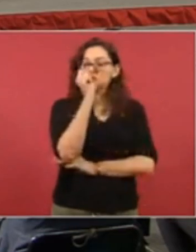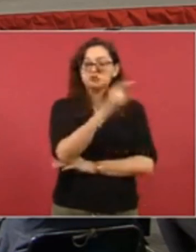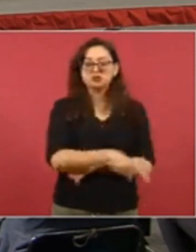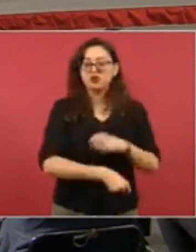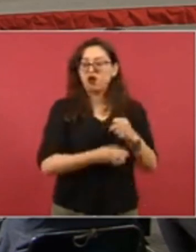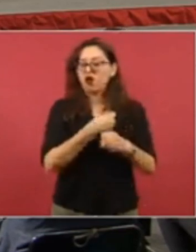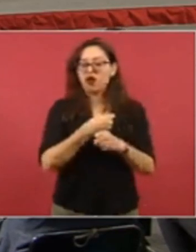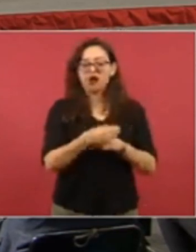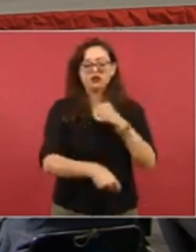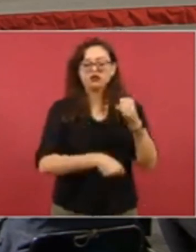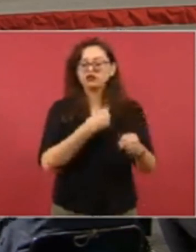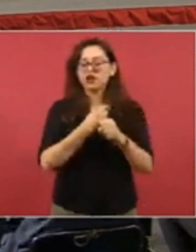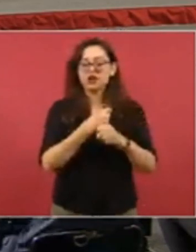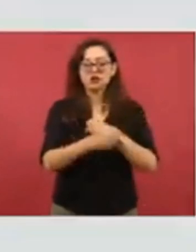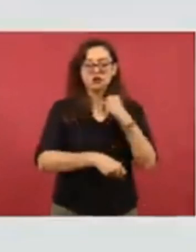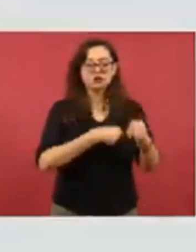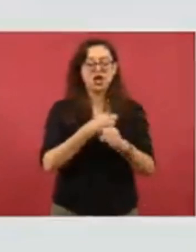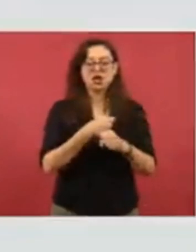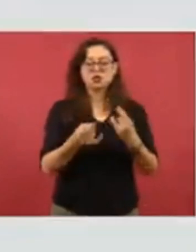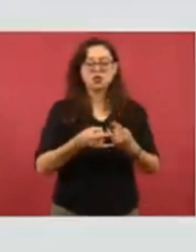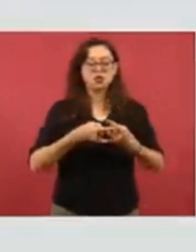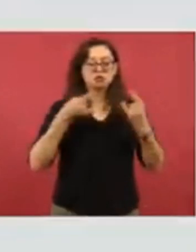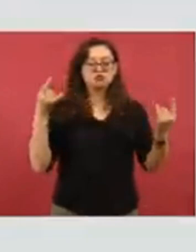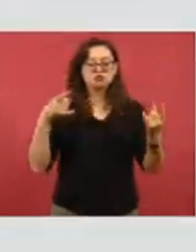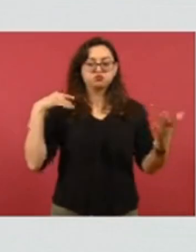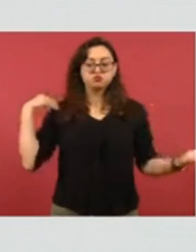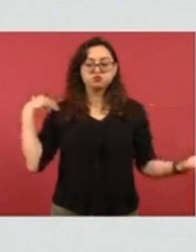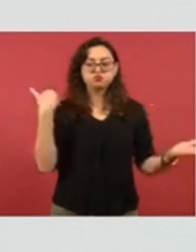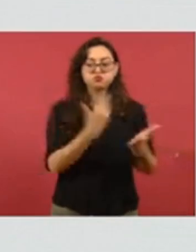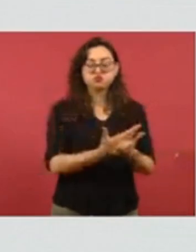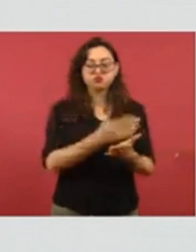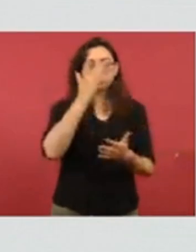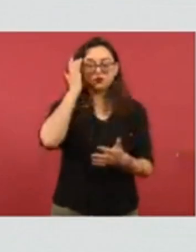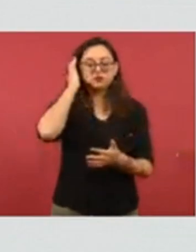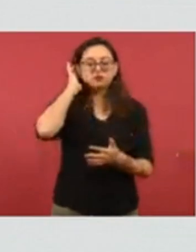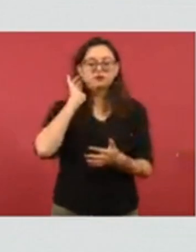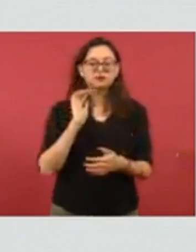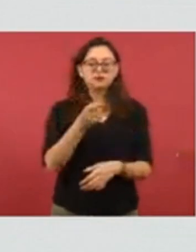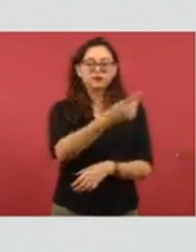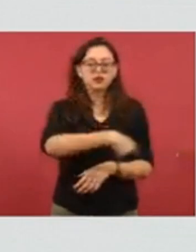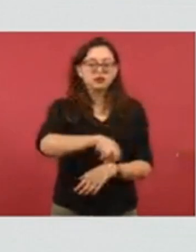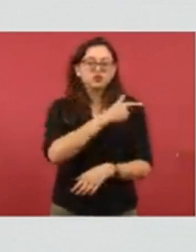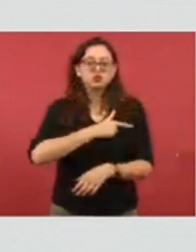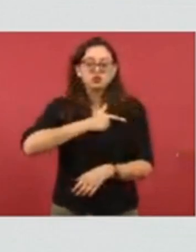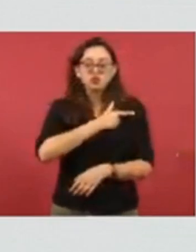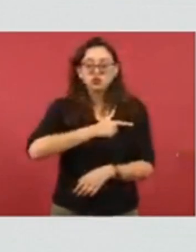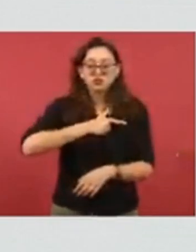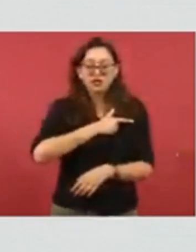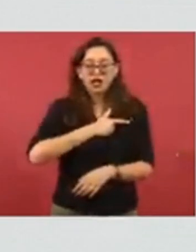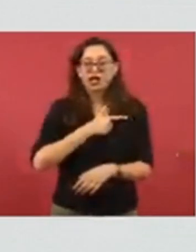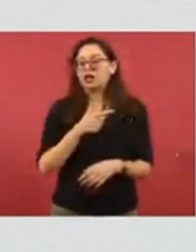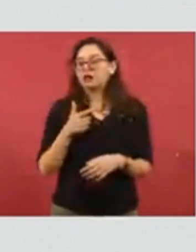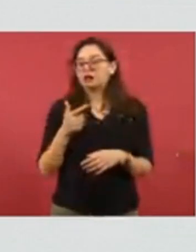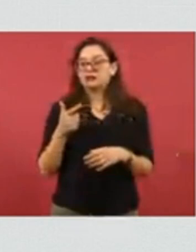de otras cosas, son partidarios de mantener el estatus quo, de que nada